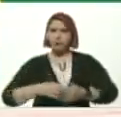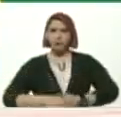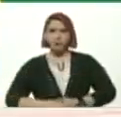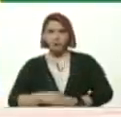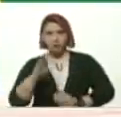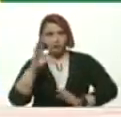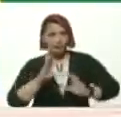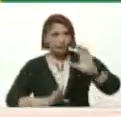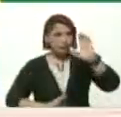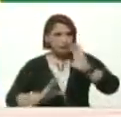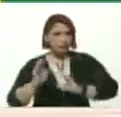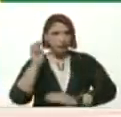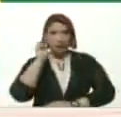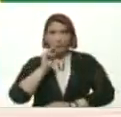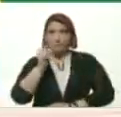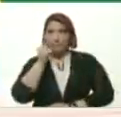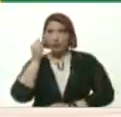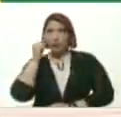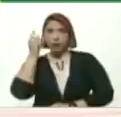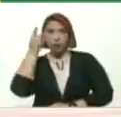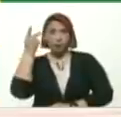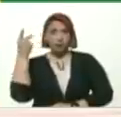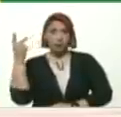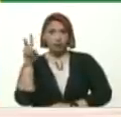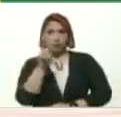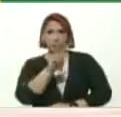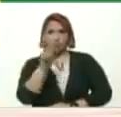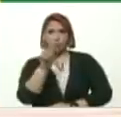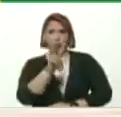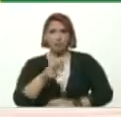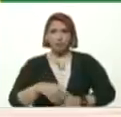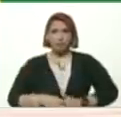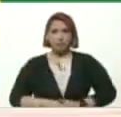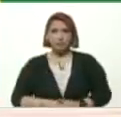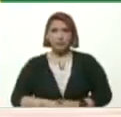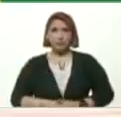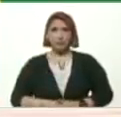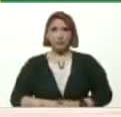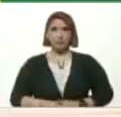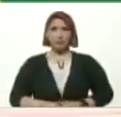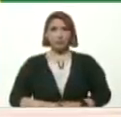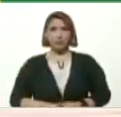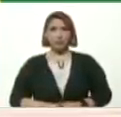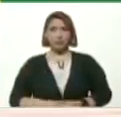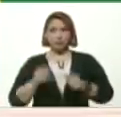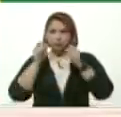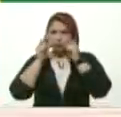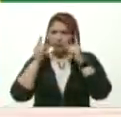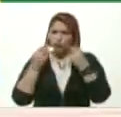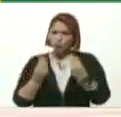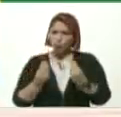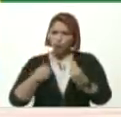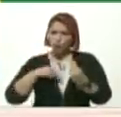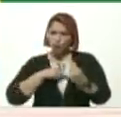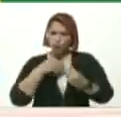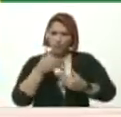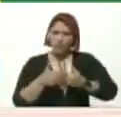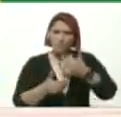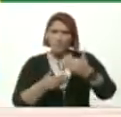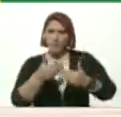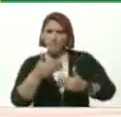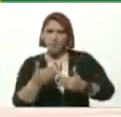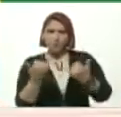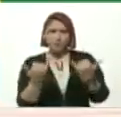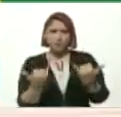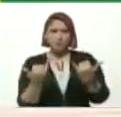Científicos Maestros Pedagogos Venezolanos La Admiración De Cómo Hemos Avanzado En La Realidad En La